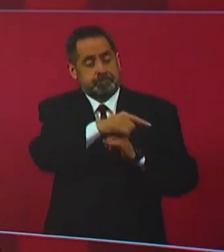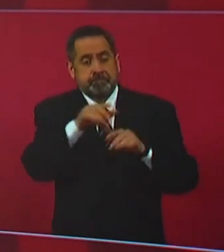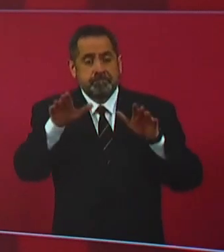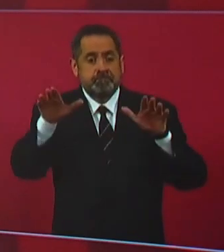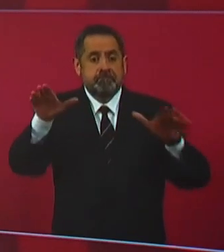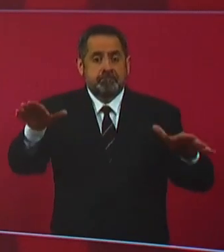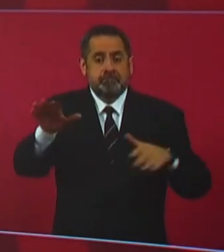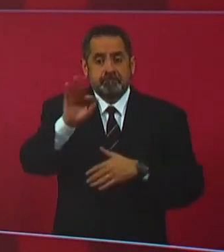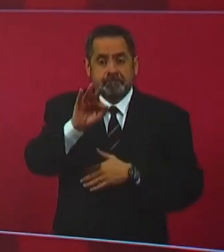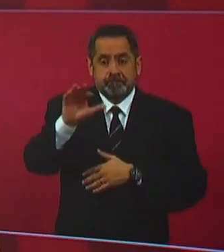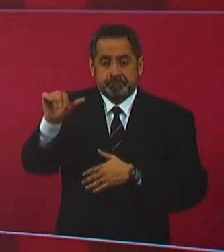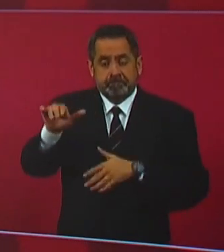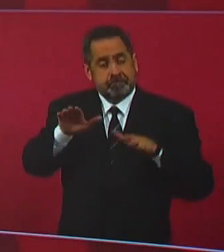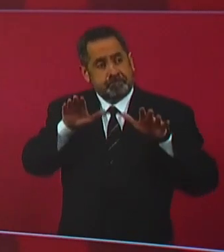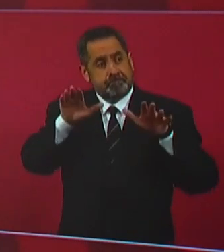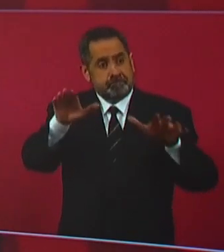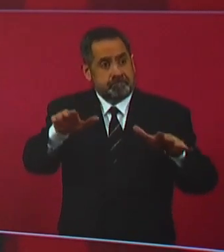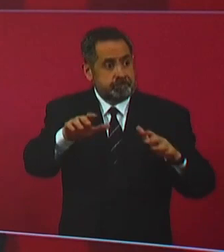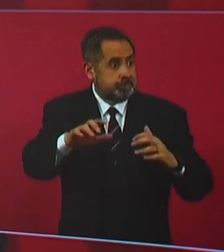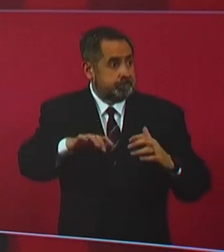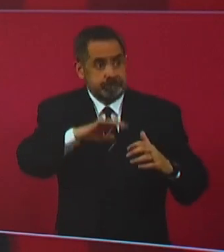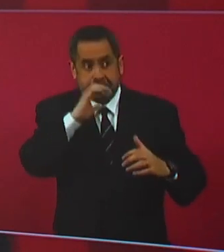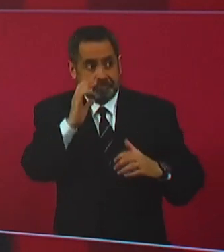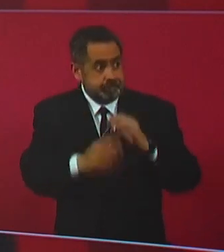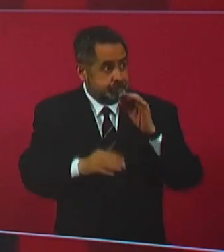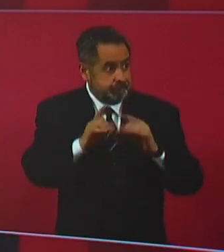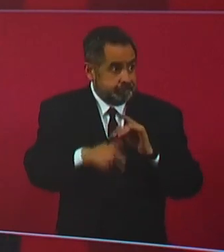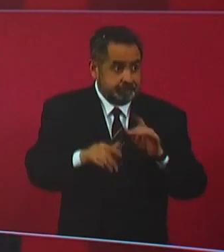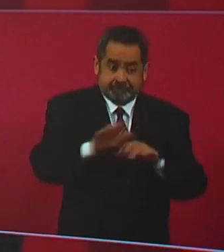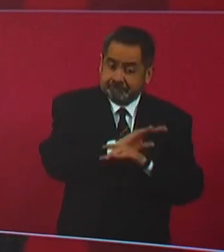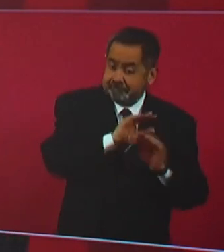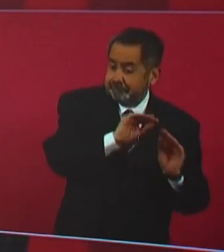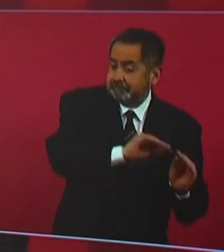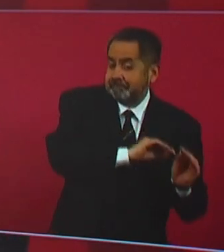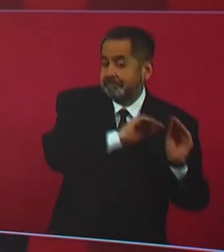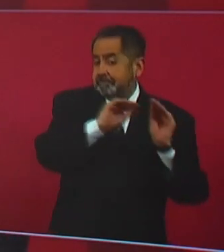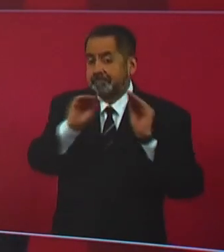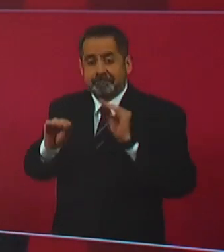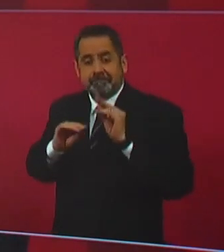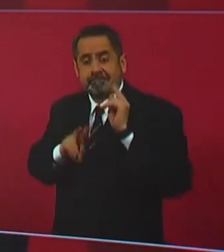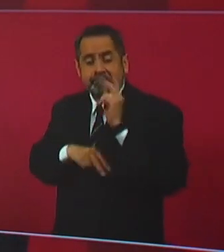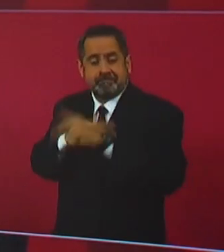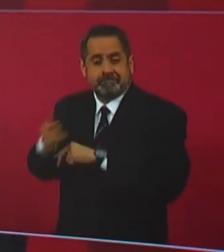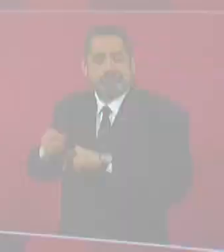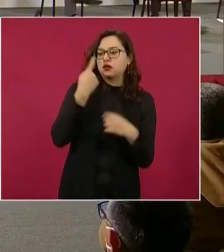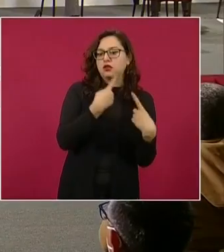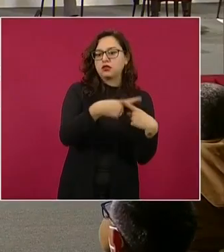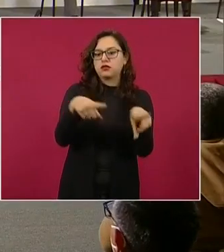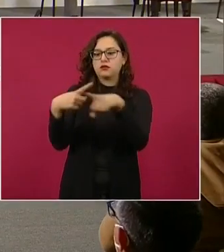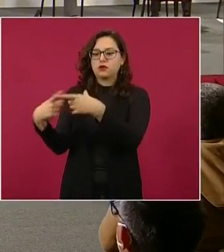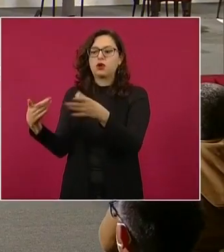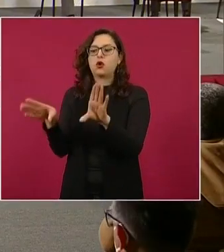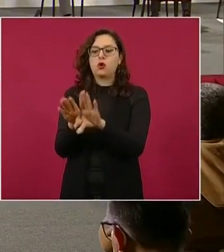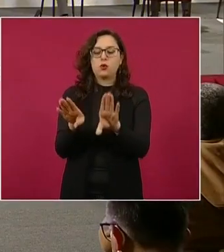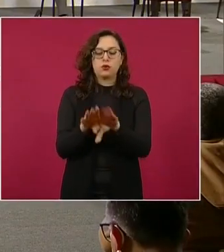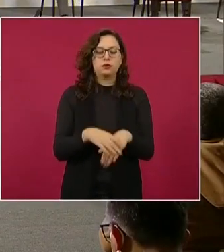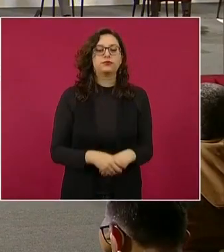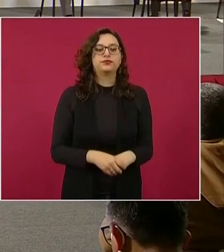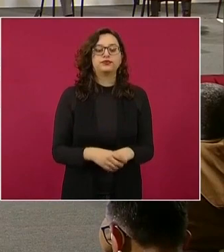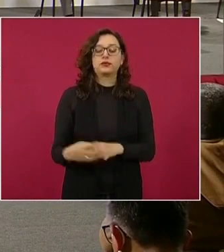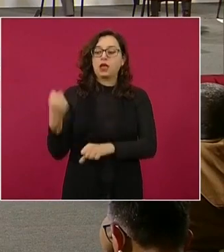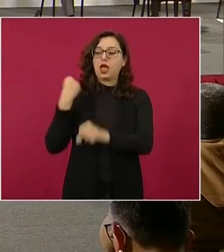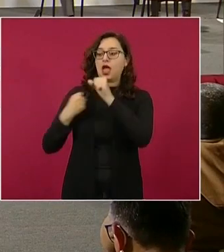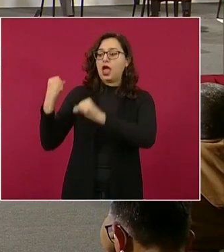Bienestar, Ariadna Montiel, puntualizó la cifra de personas adultas inscritas en este programa. En julio de 2021